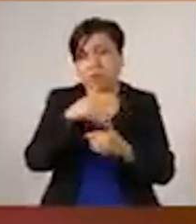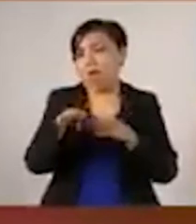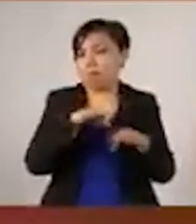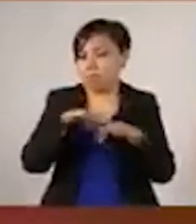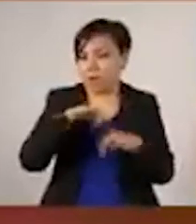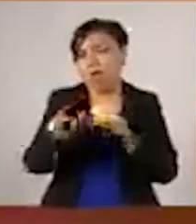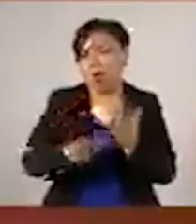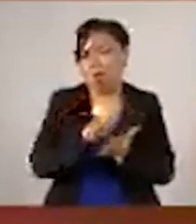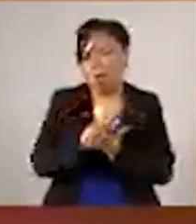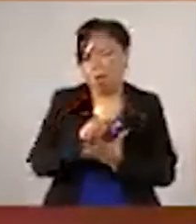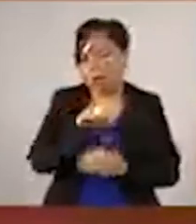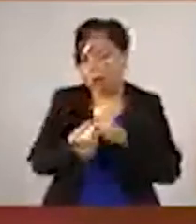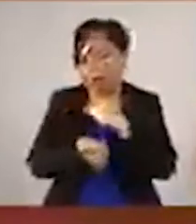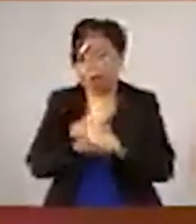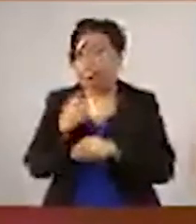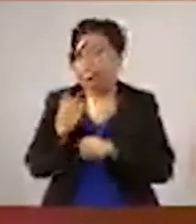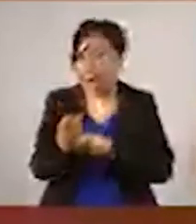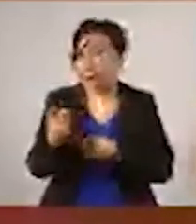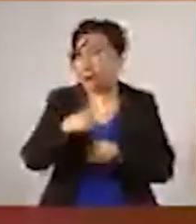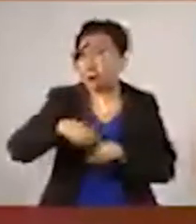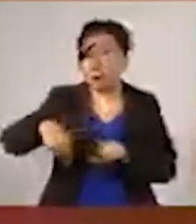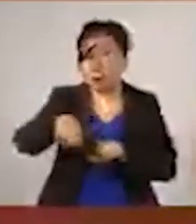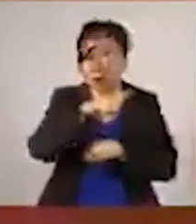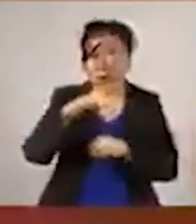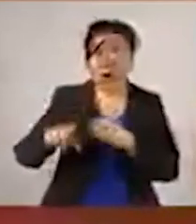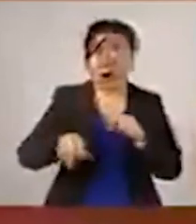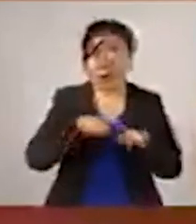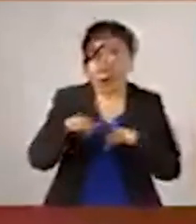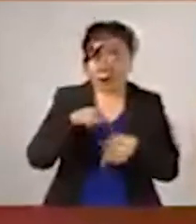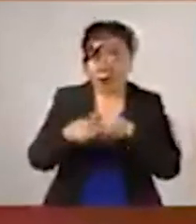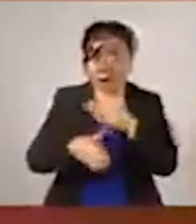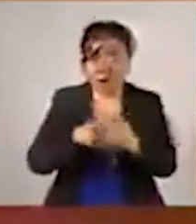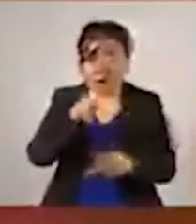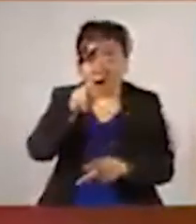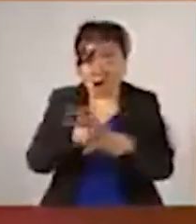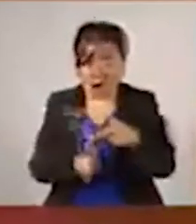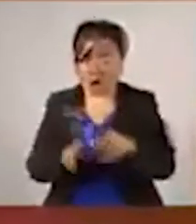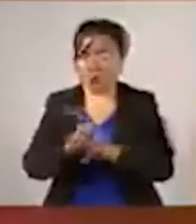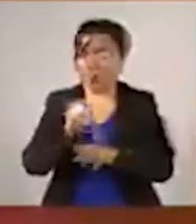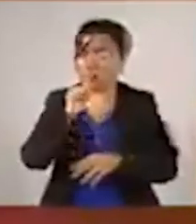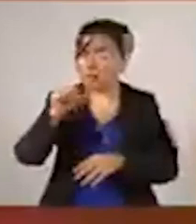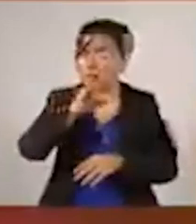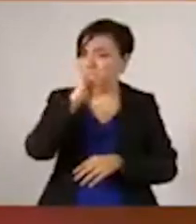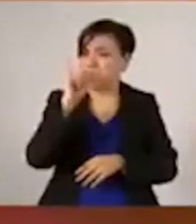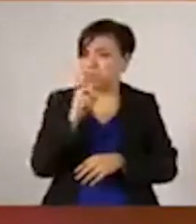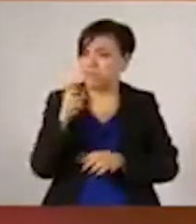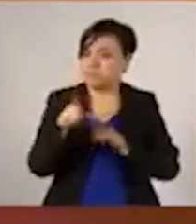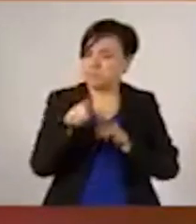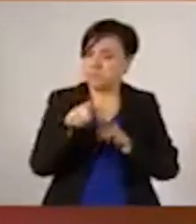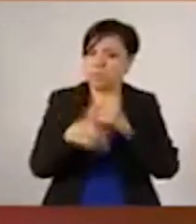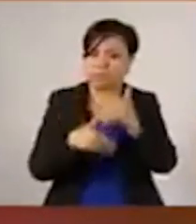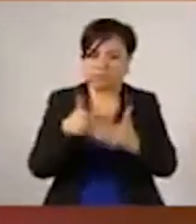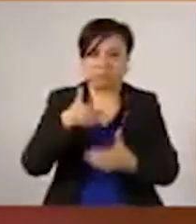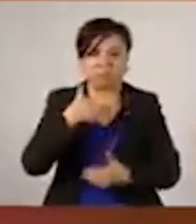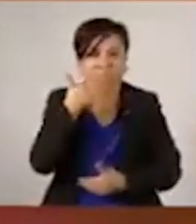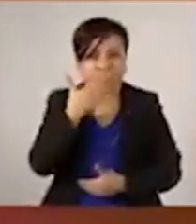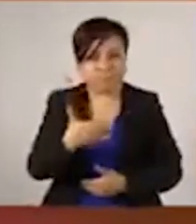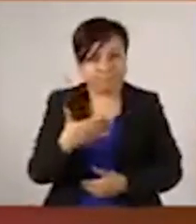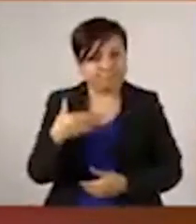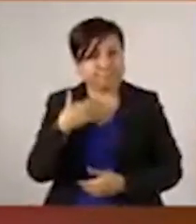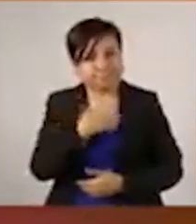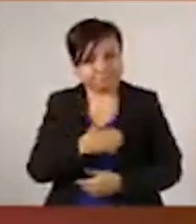no se ha visto interrumpido a pesar de las condiciones en las que nos encontramos. Eso es de celebrarse. En este contexto,